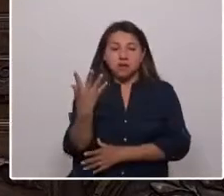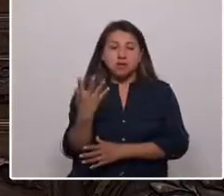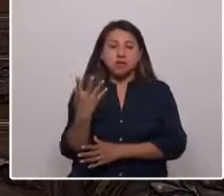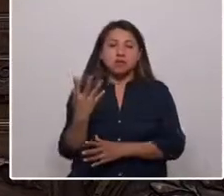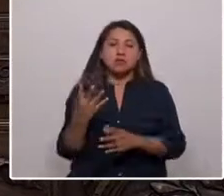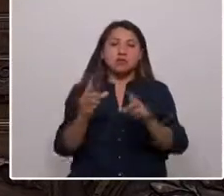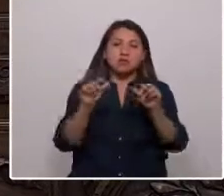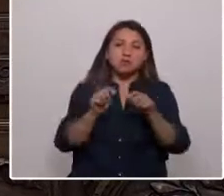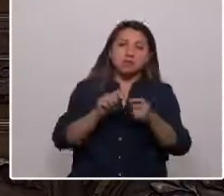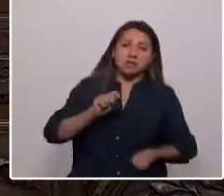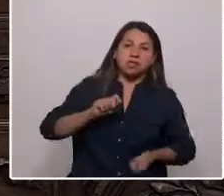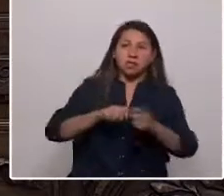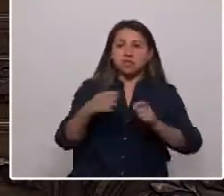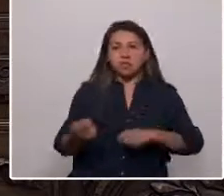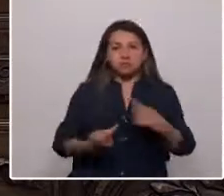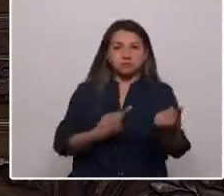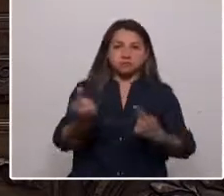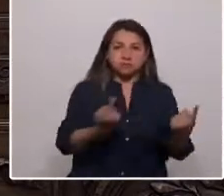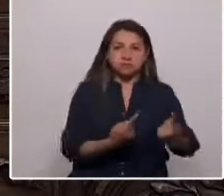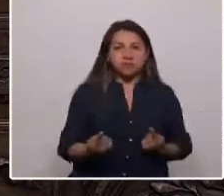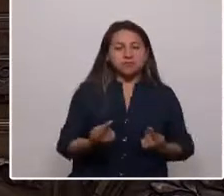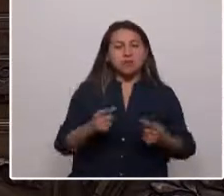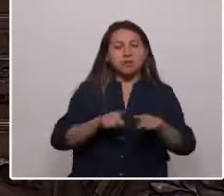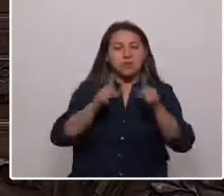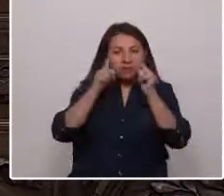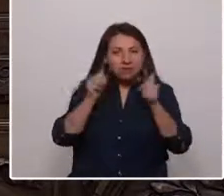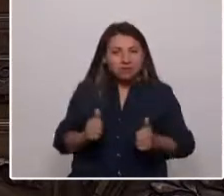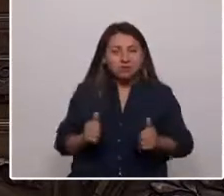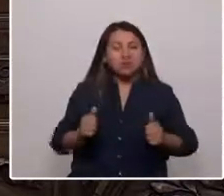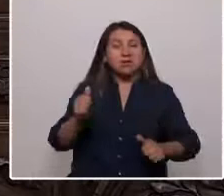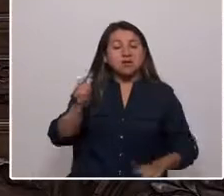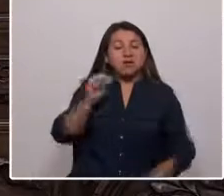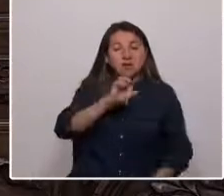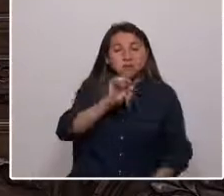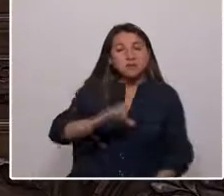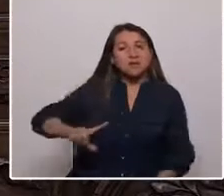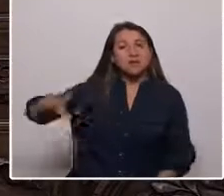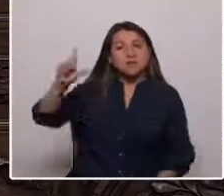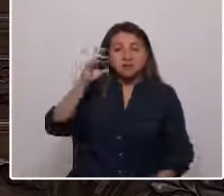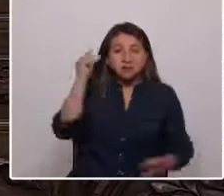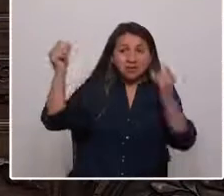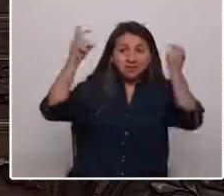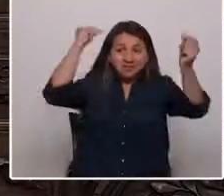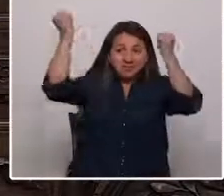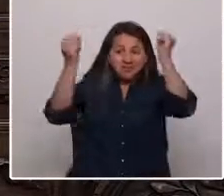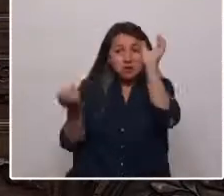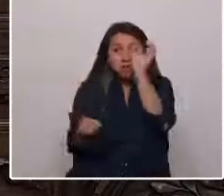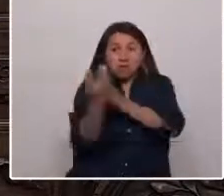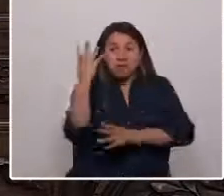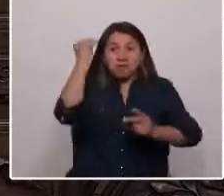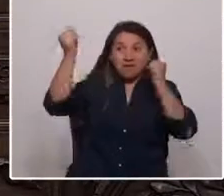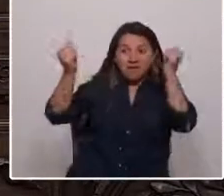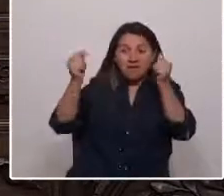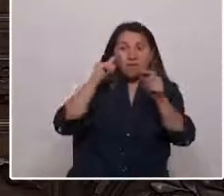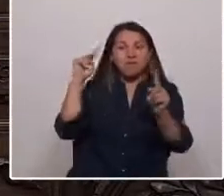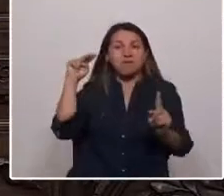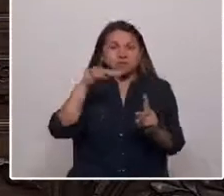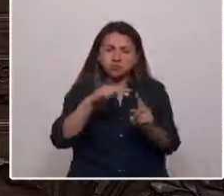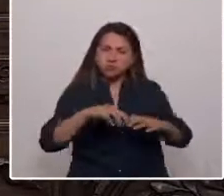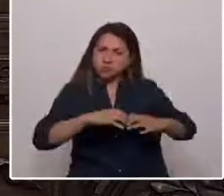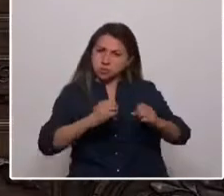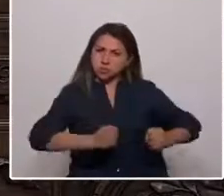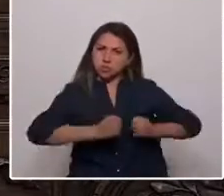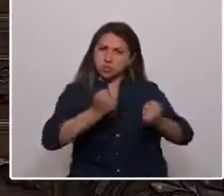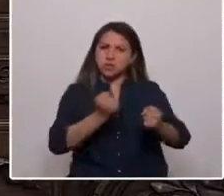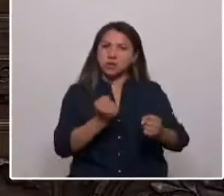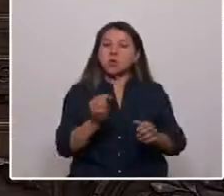constitución que libere los talentos del emprendimiento, la creatividad y la innovación. Que lo haga desde una visión sustentable en un